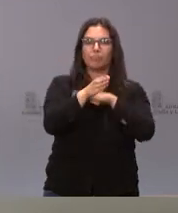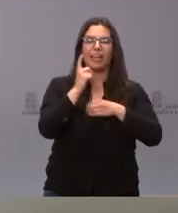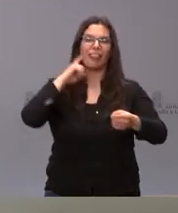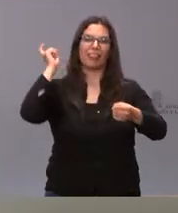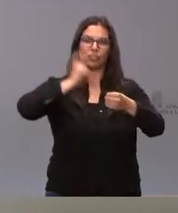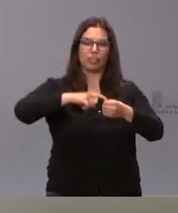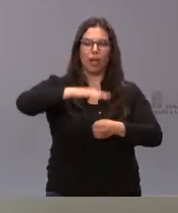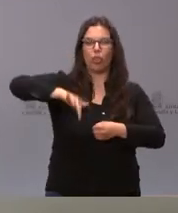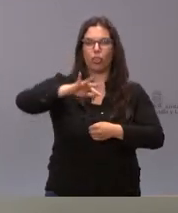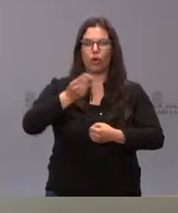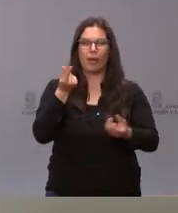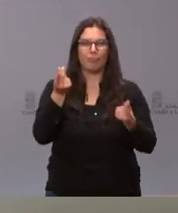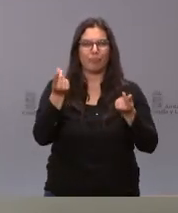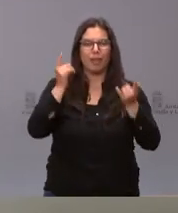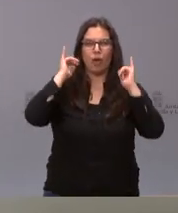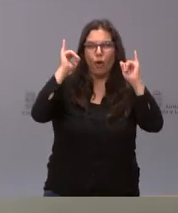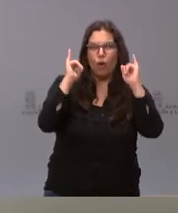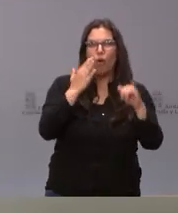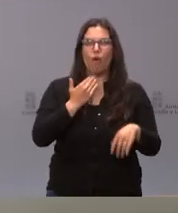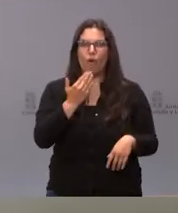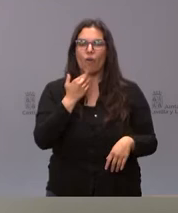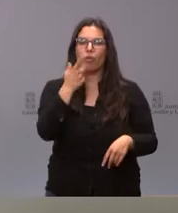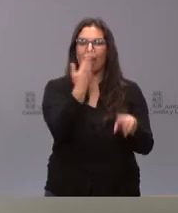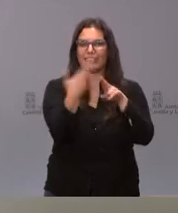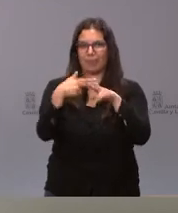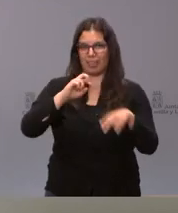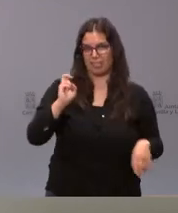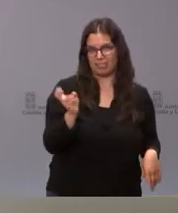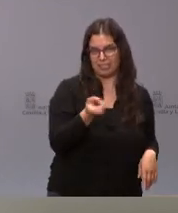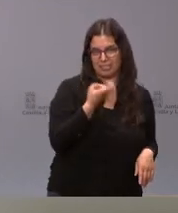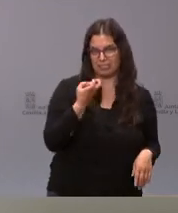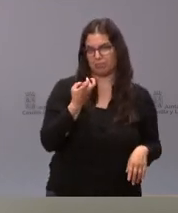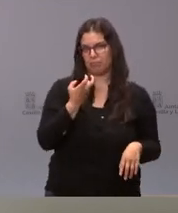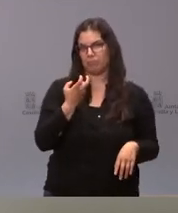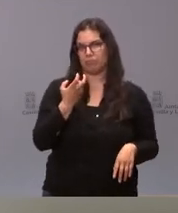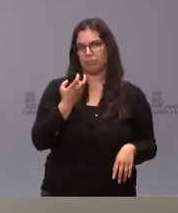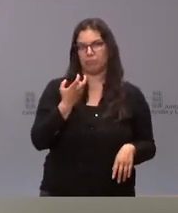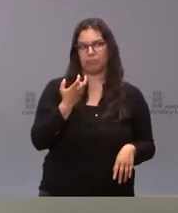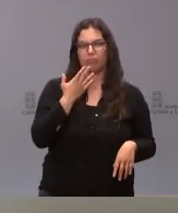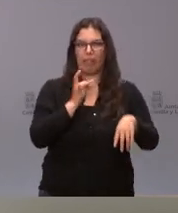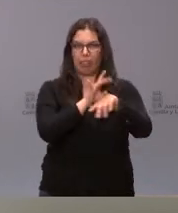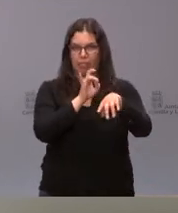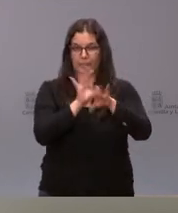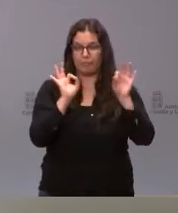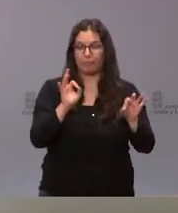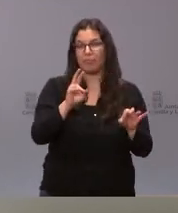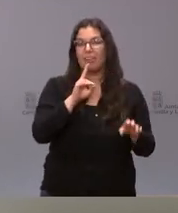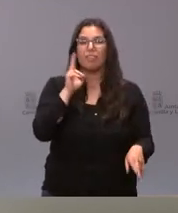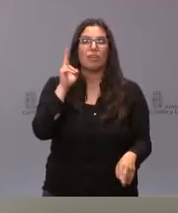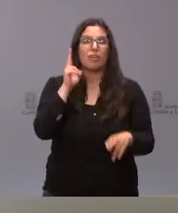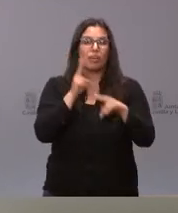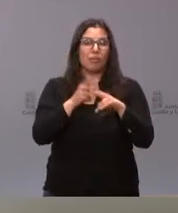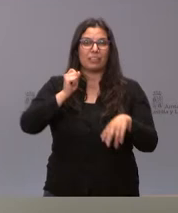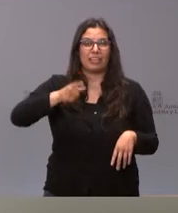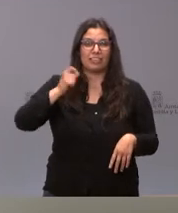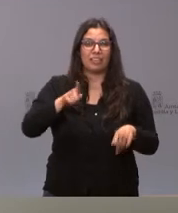de ocio en donde se va a desarrollar actividades lúdicas. Es lo que se viene llamando comúnmente